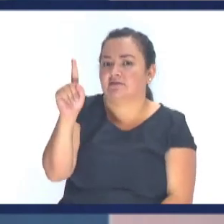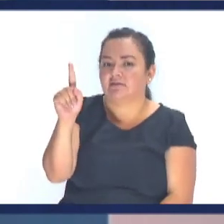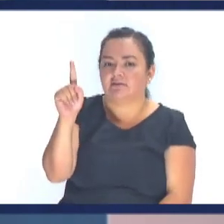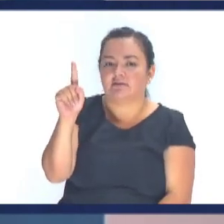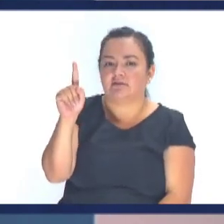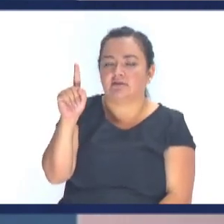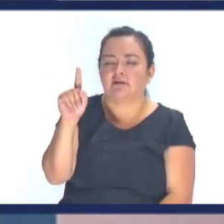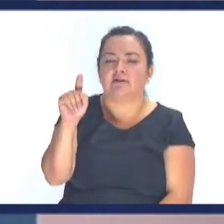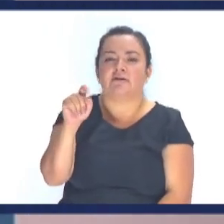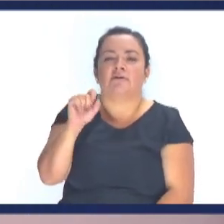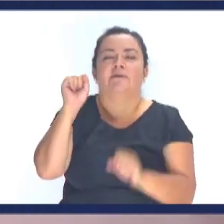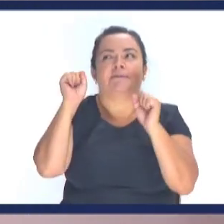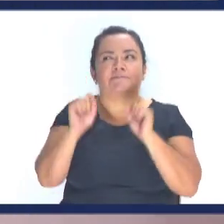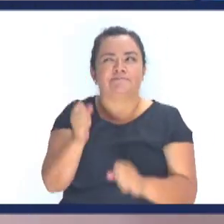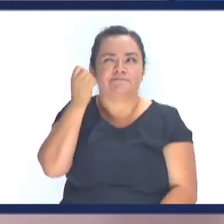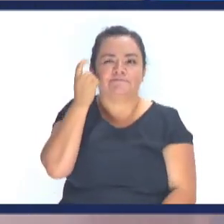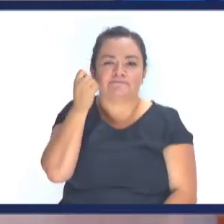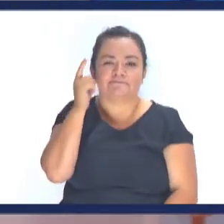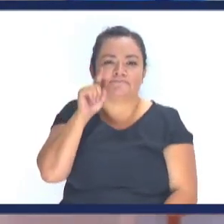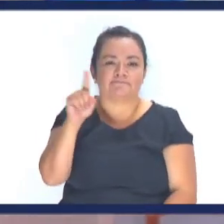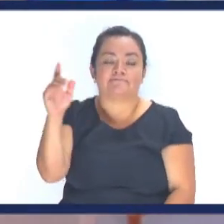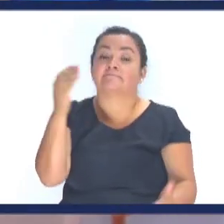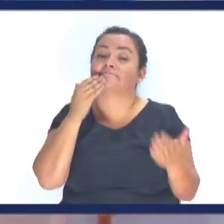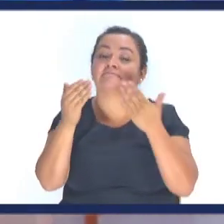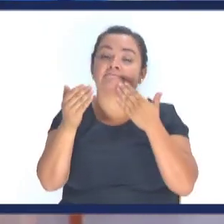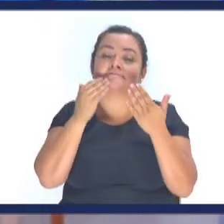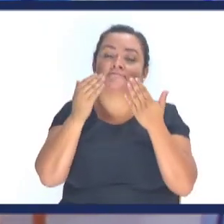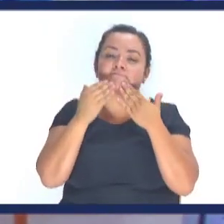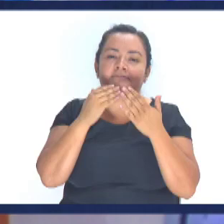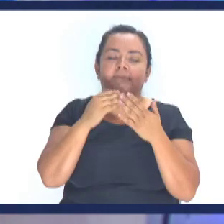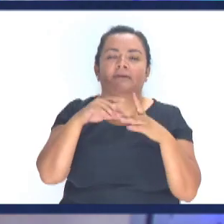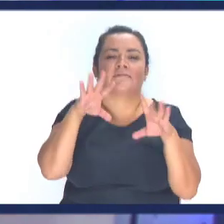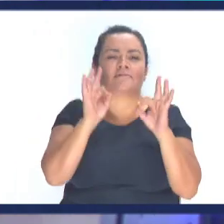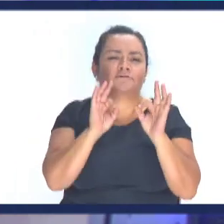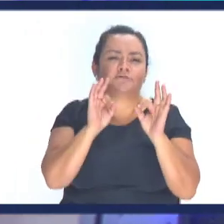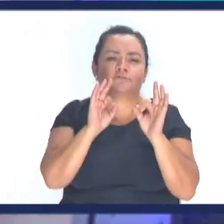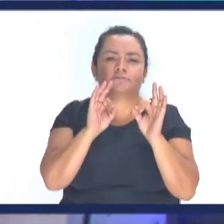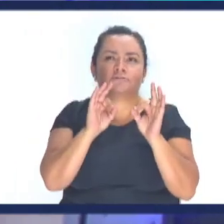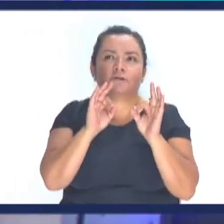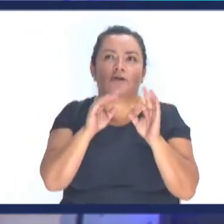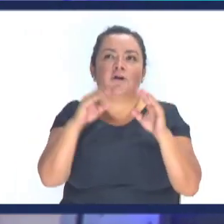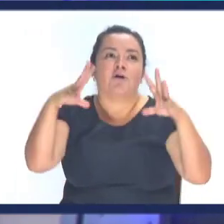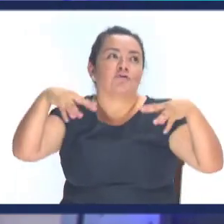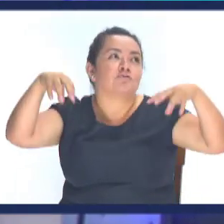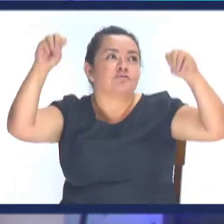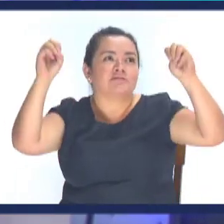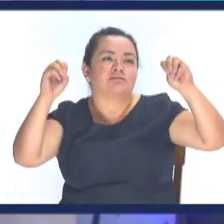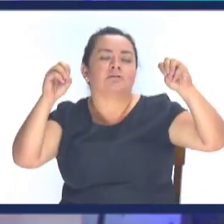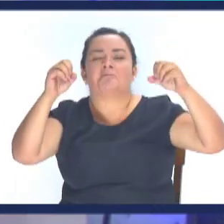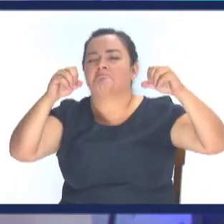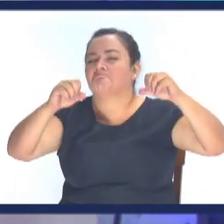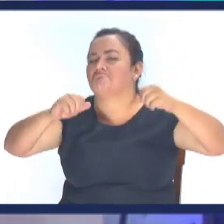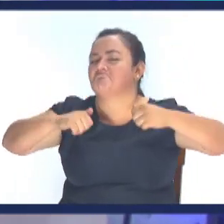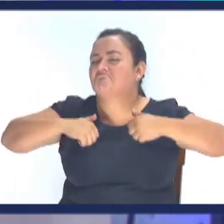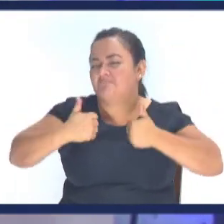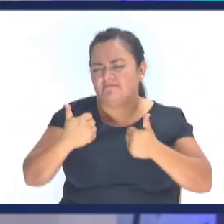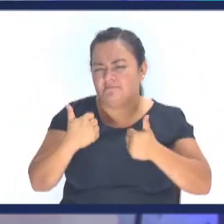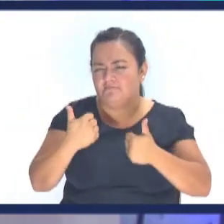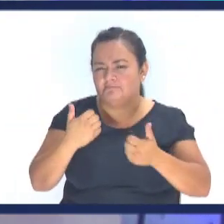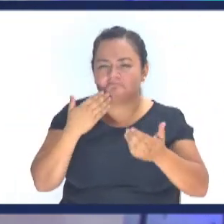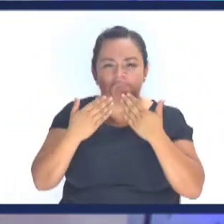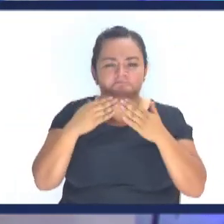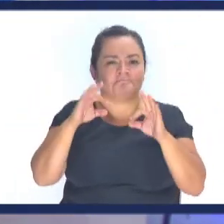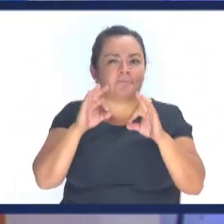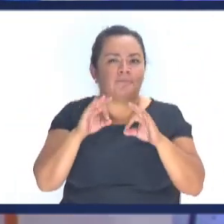religioso Para poder entender Y explicar Quien es Dios Le hemos pintado Con castillos Y está bien Está bien No hay problema